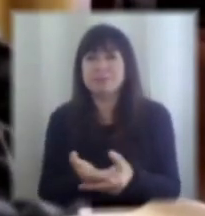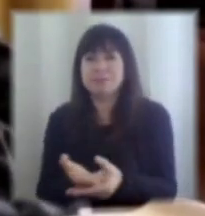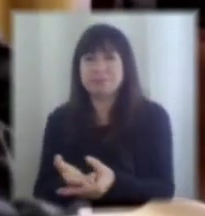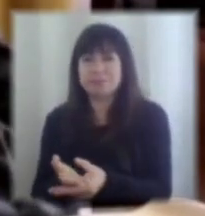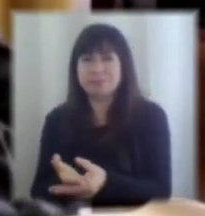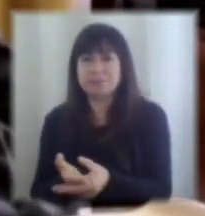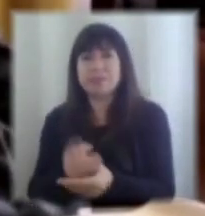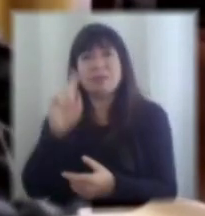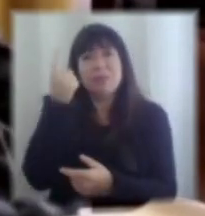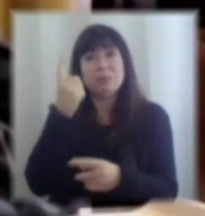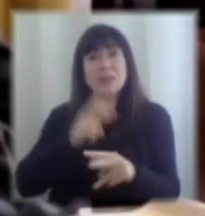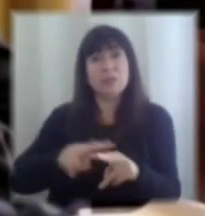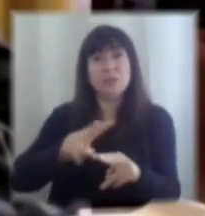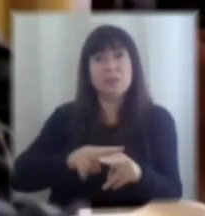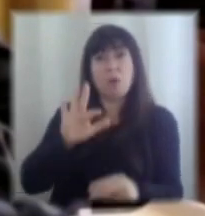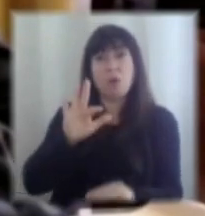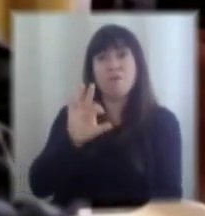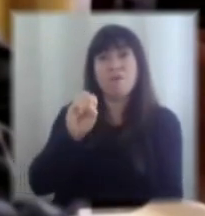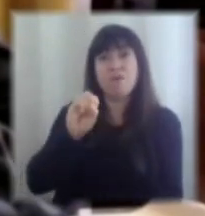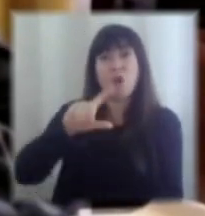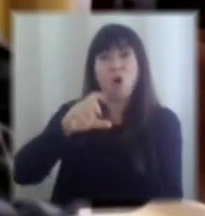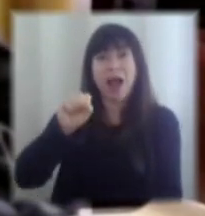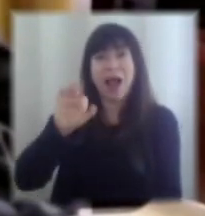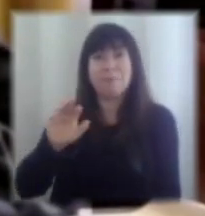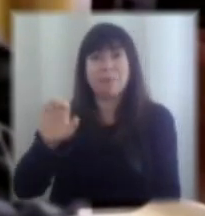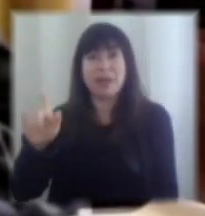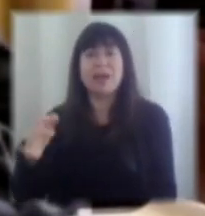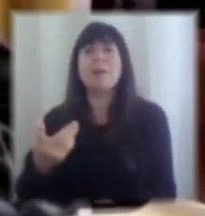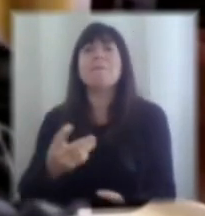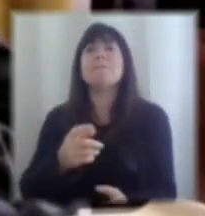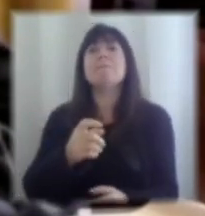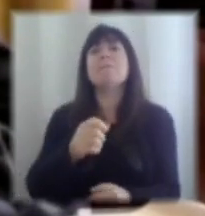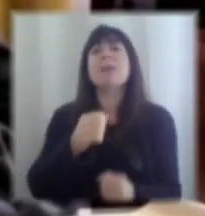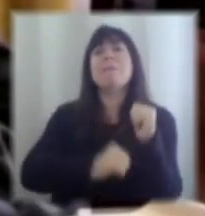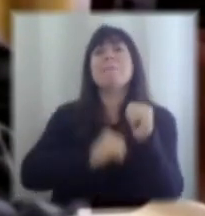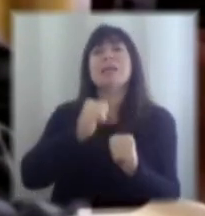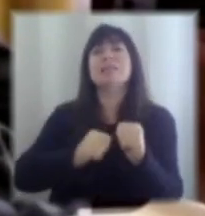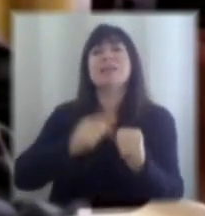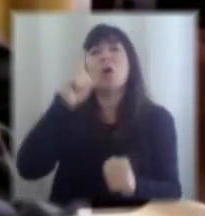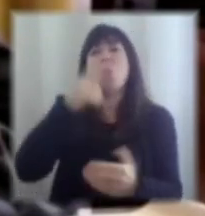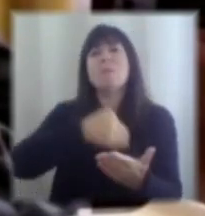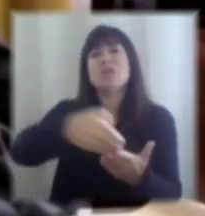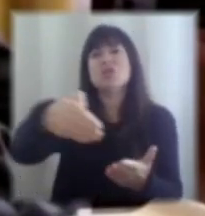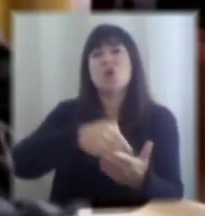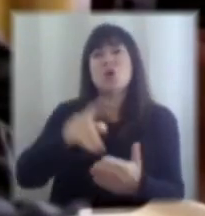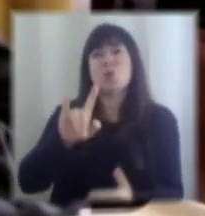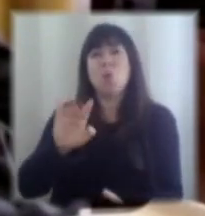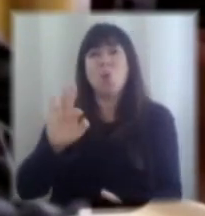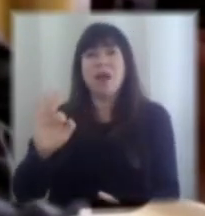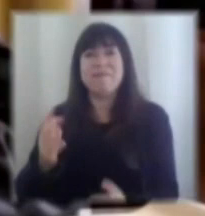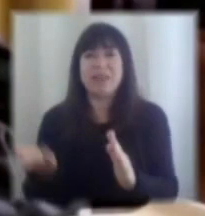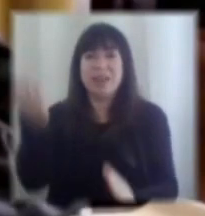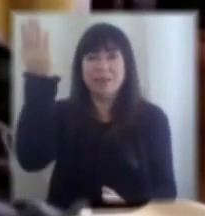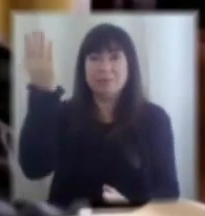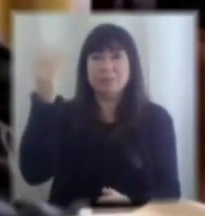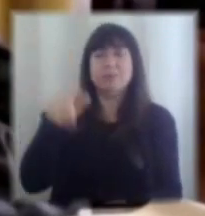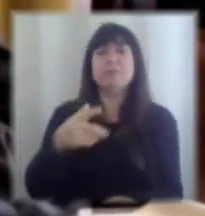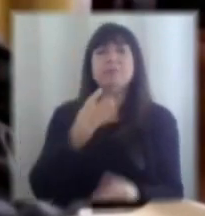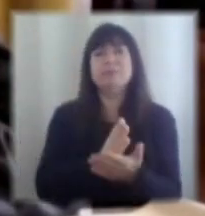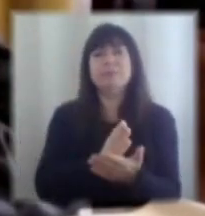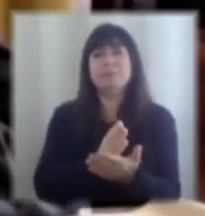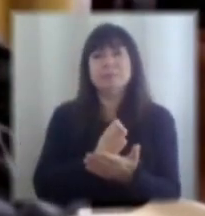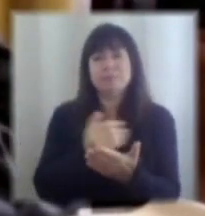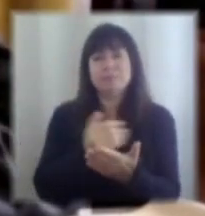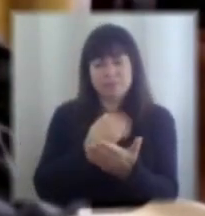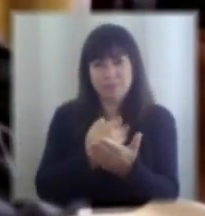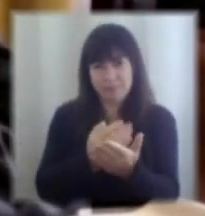el FOGAPE para empresas de un millón de UEFE estamos preparando una serie de medidas de hecho algunas de ellas las ingresamos